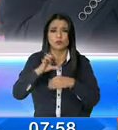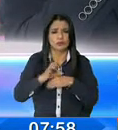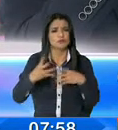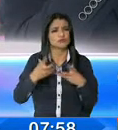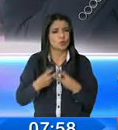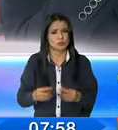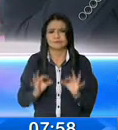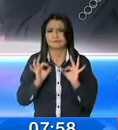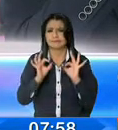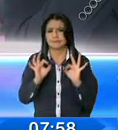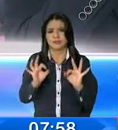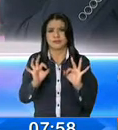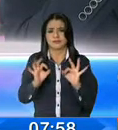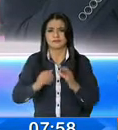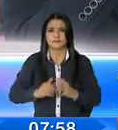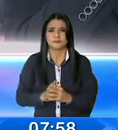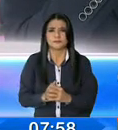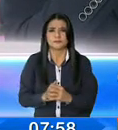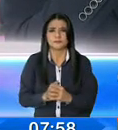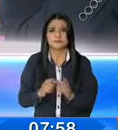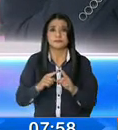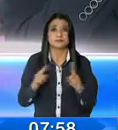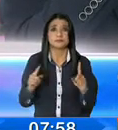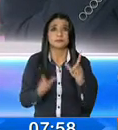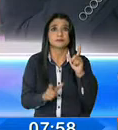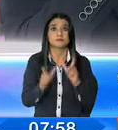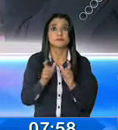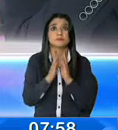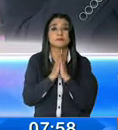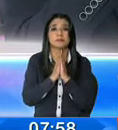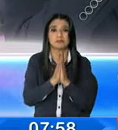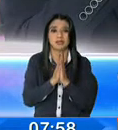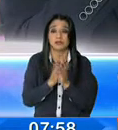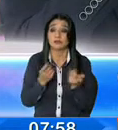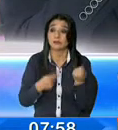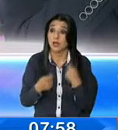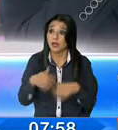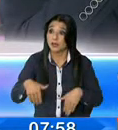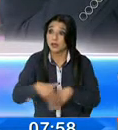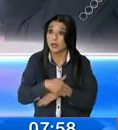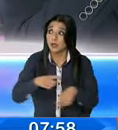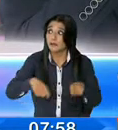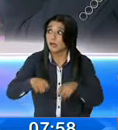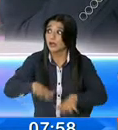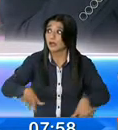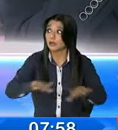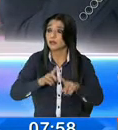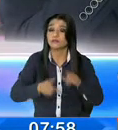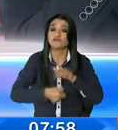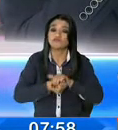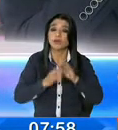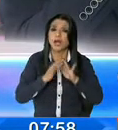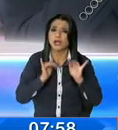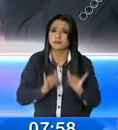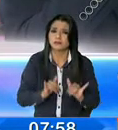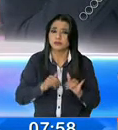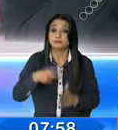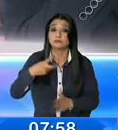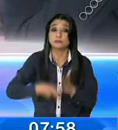a lo menos afectado posible. Lo que pedimos a las personas es que no vendan en las calles, que se mantengan en sus casas. La multa es